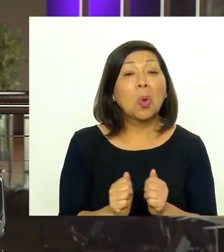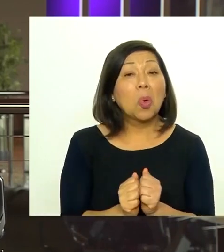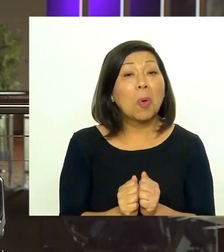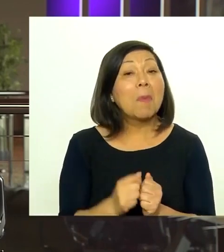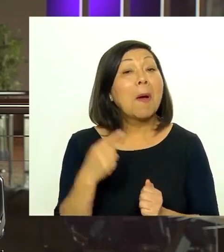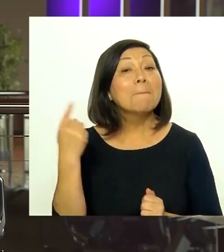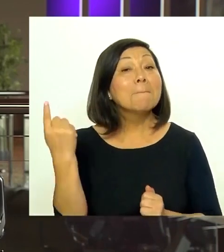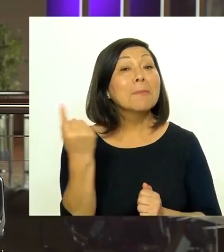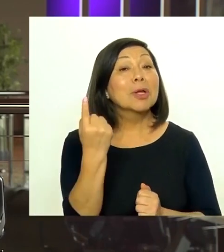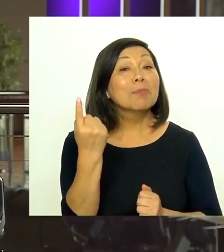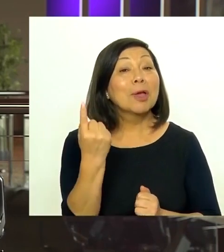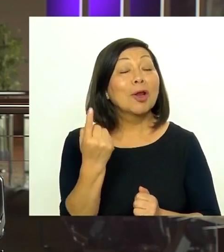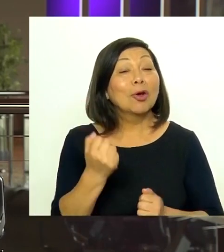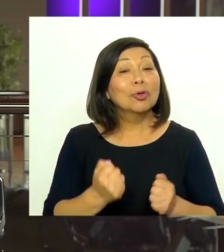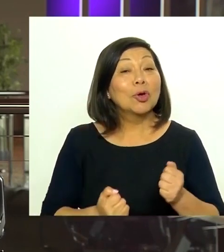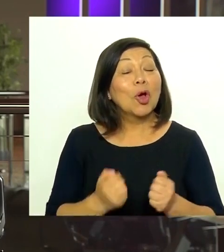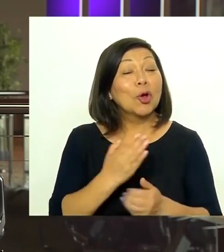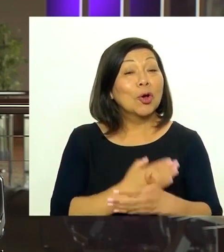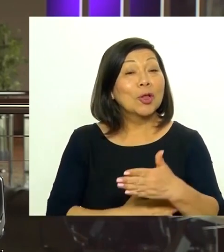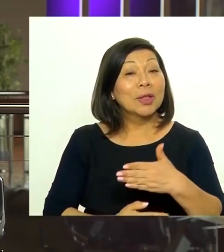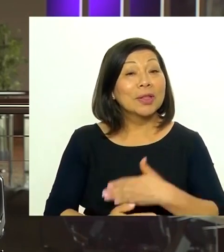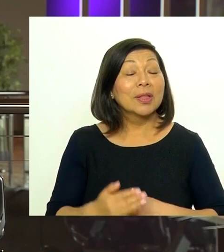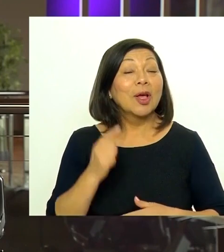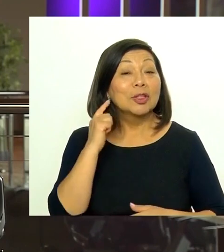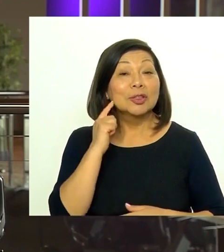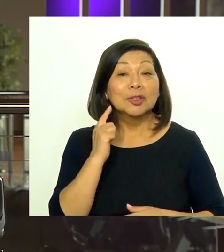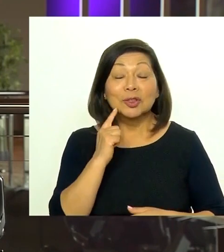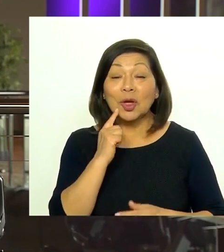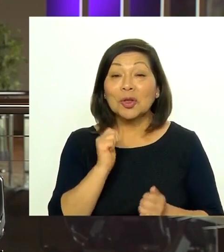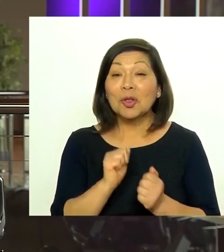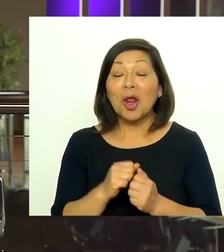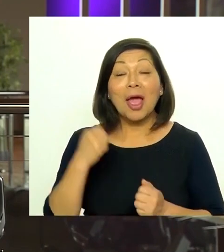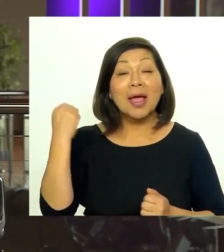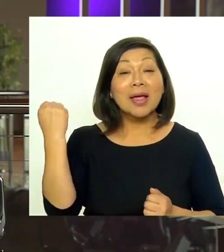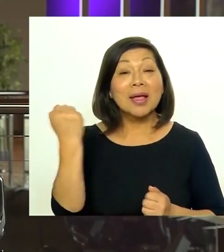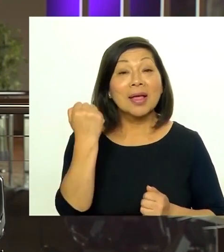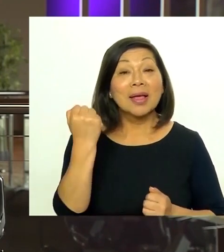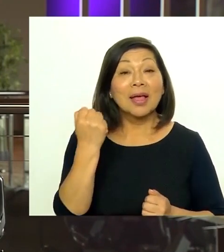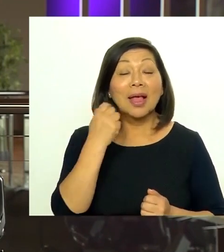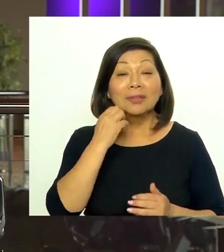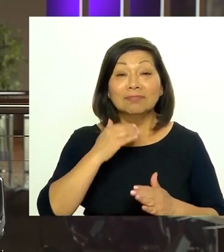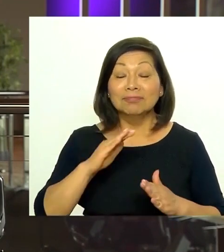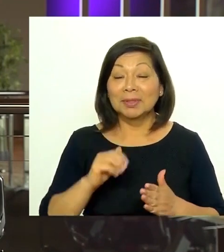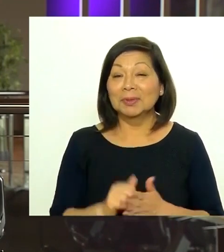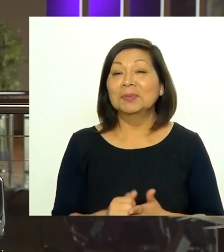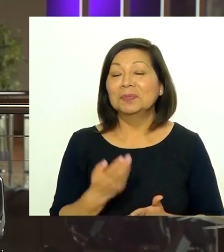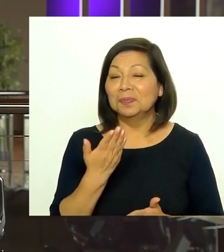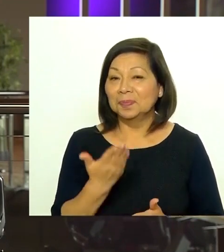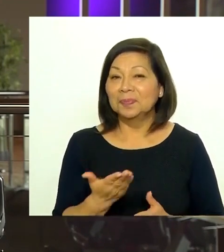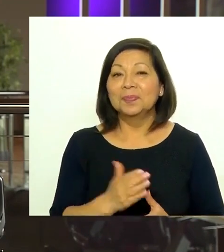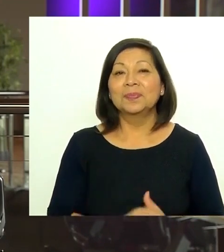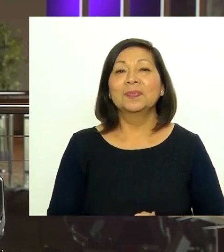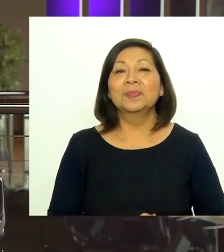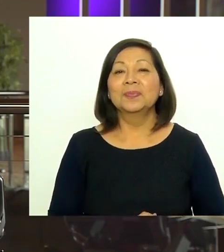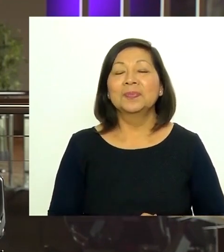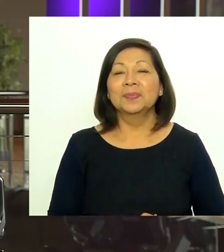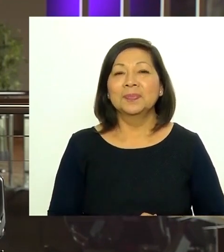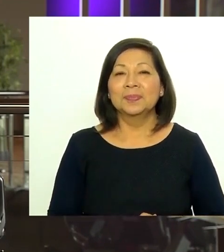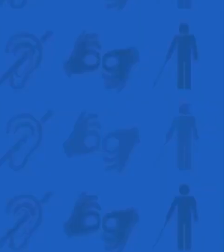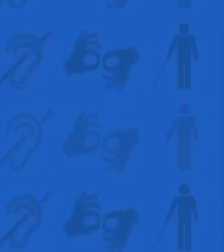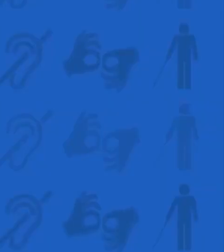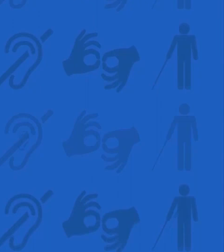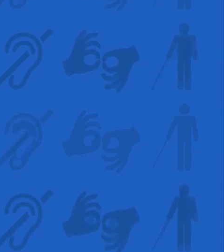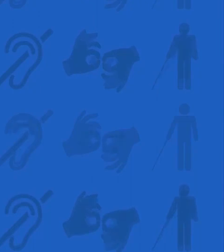considerada como la primera atleta con discapacidad auditiva campeona en karate. Adelante con el video.